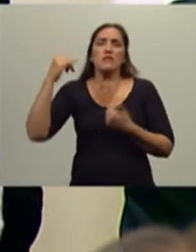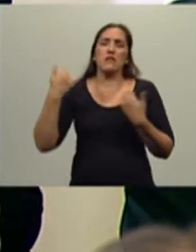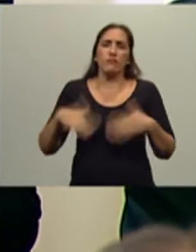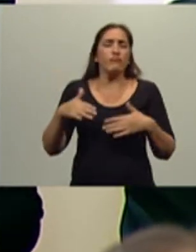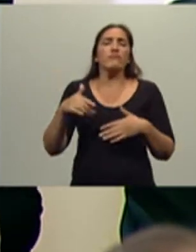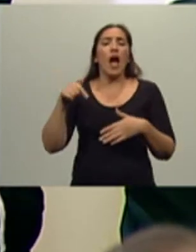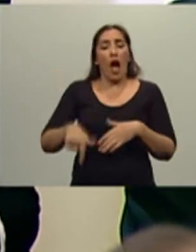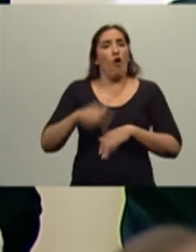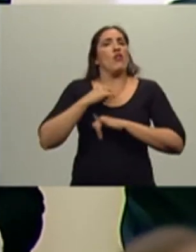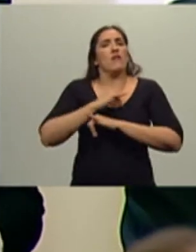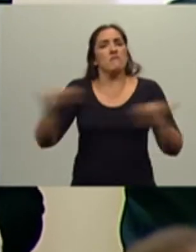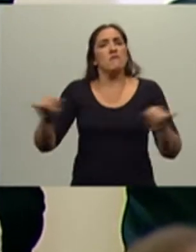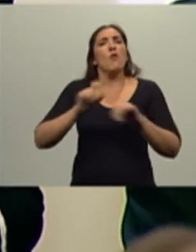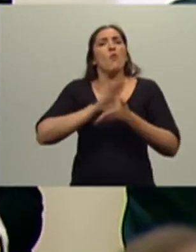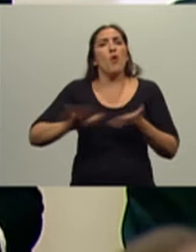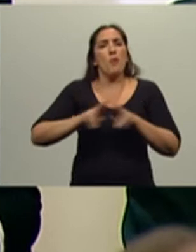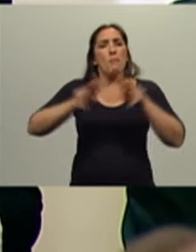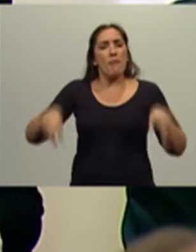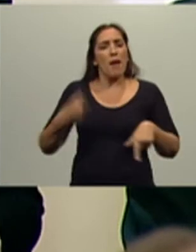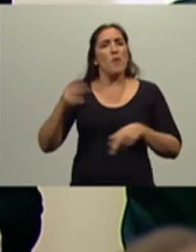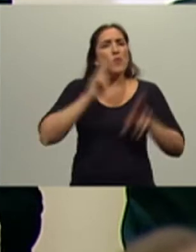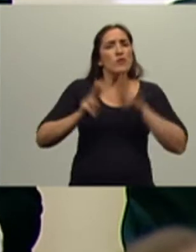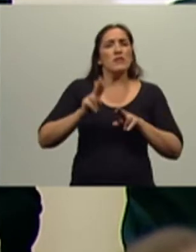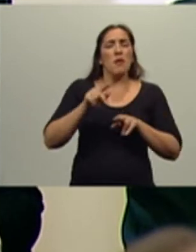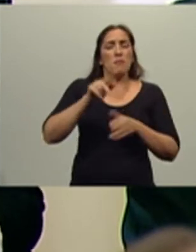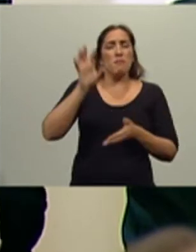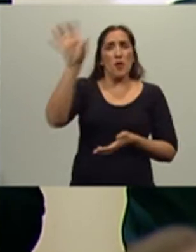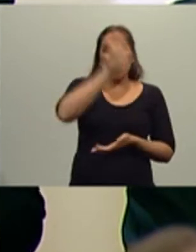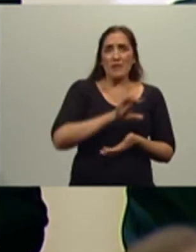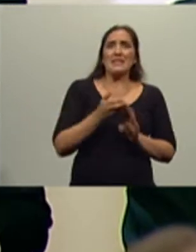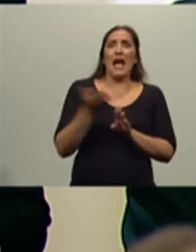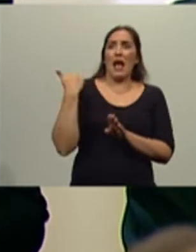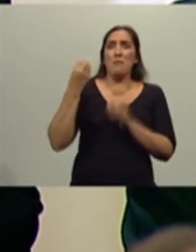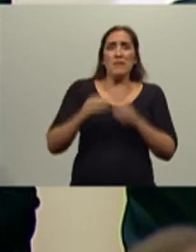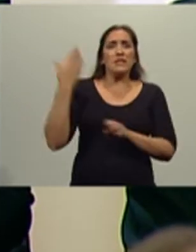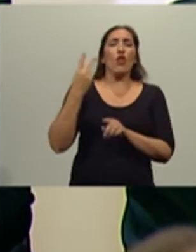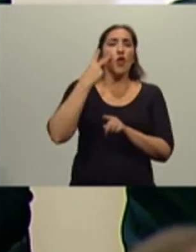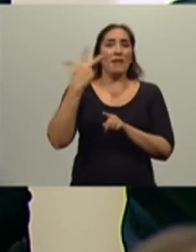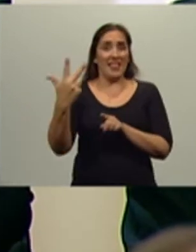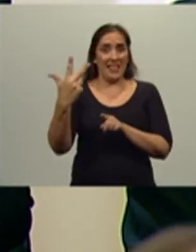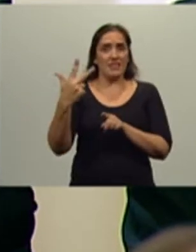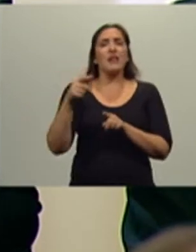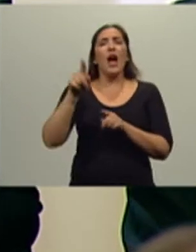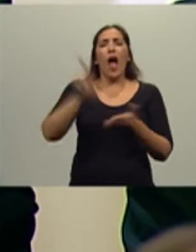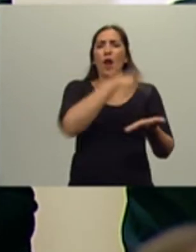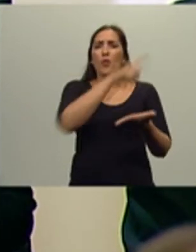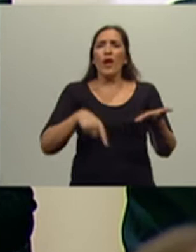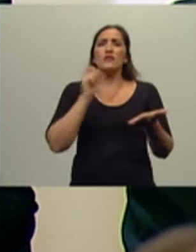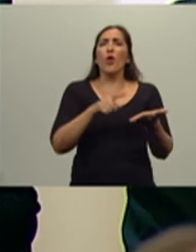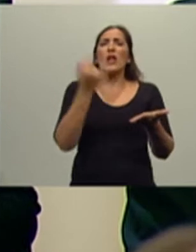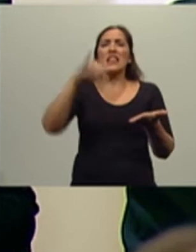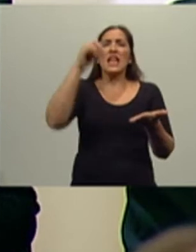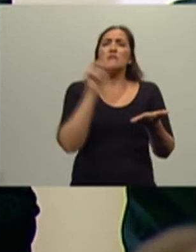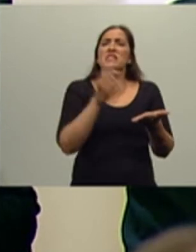largamos, lanzamos el plan de ese endeudamiento en el año 2010 que implicaba la eliminación del CER, una